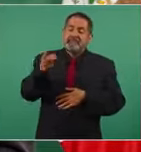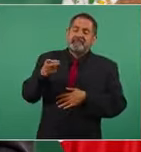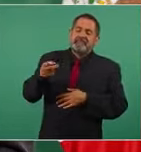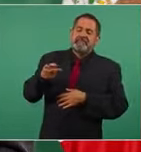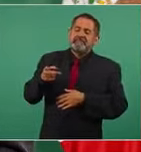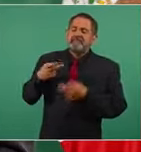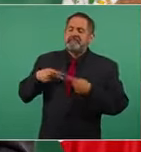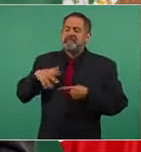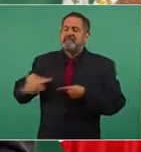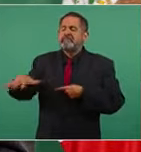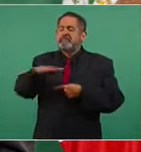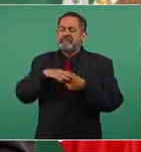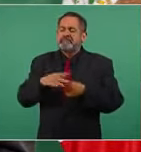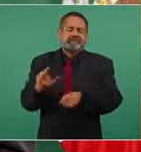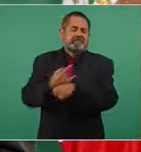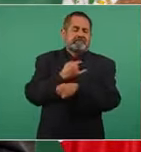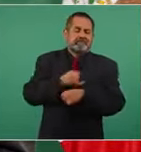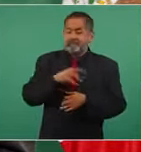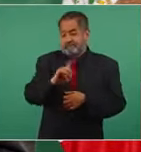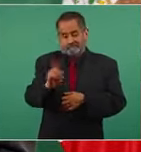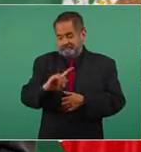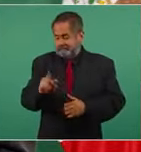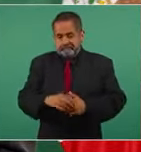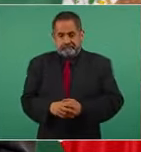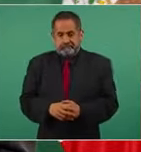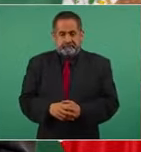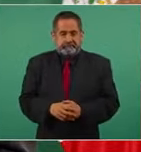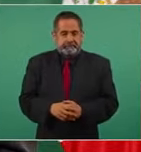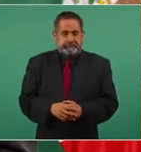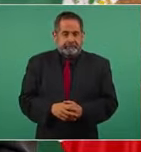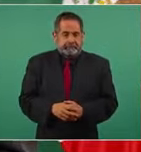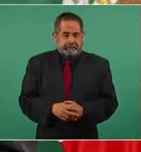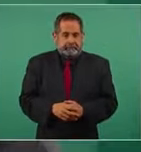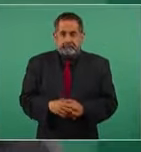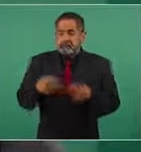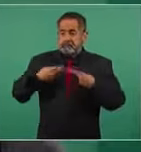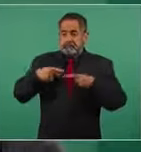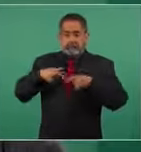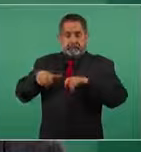pueblo